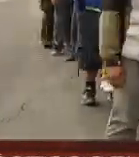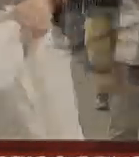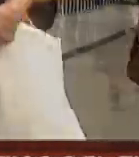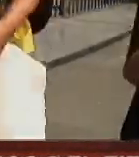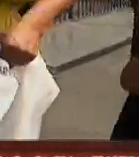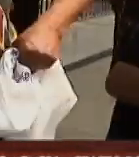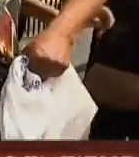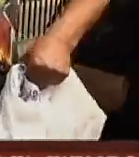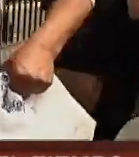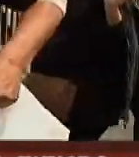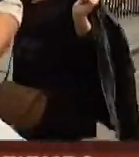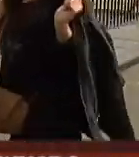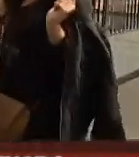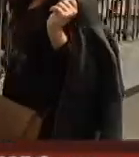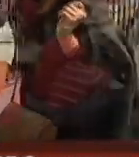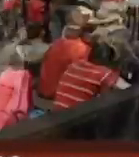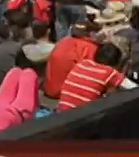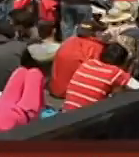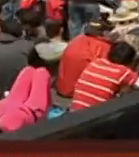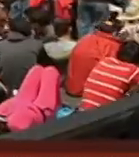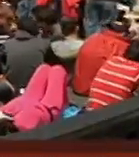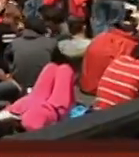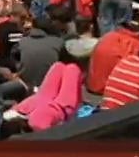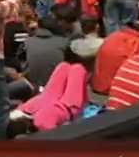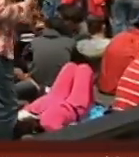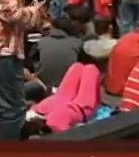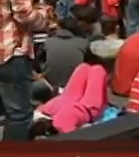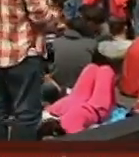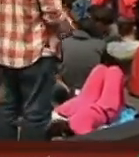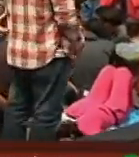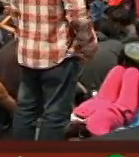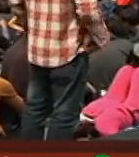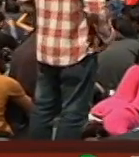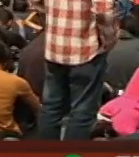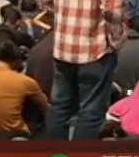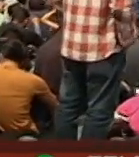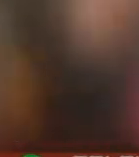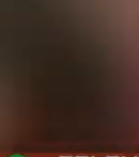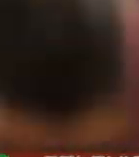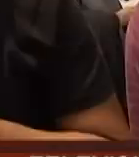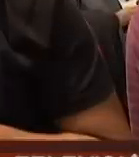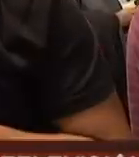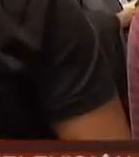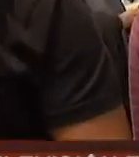esperar por horas bajo los rayos del sol la aparición de su ídolo con apenas lo indispensable